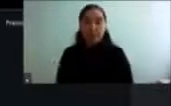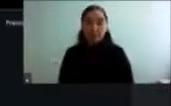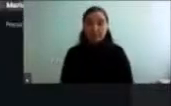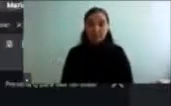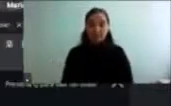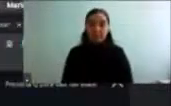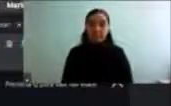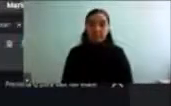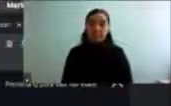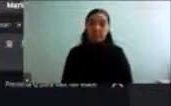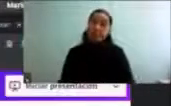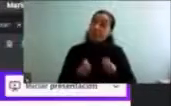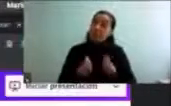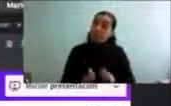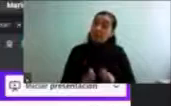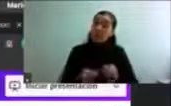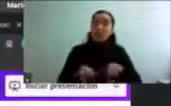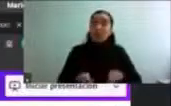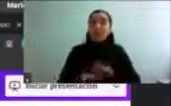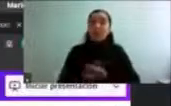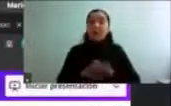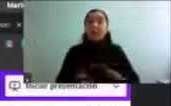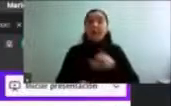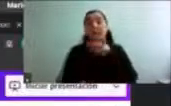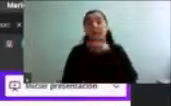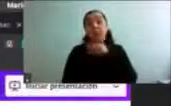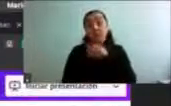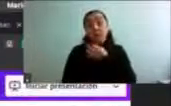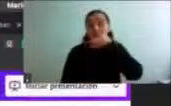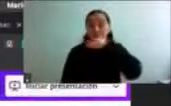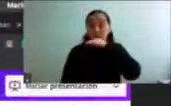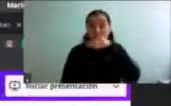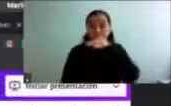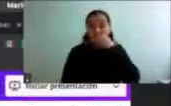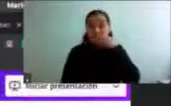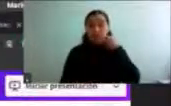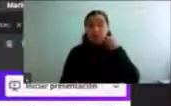Bueno, y para terminar, me gustaría hacer unos comentarios finales.